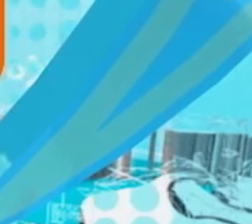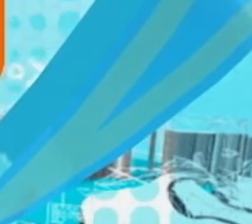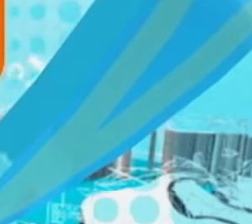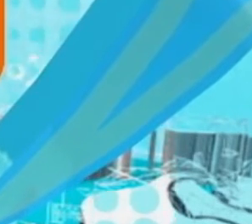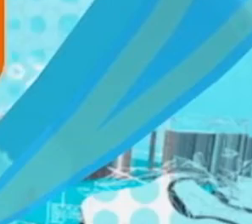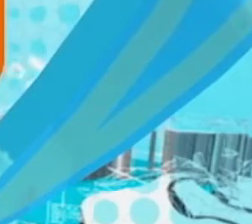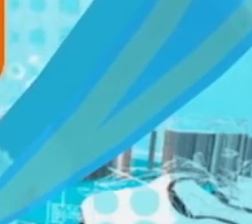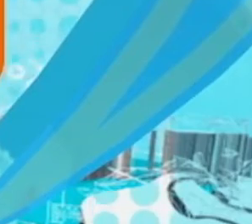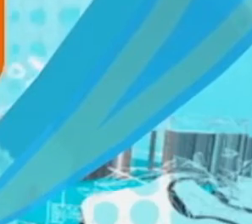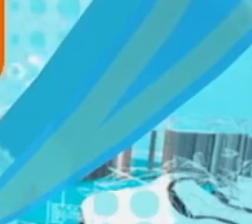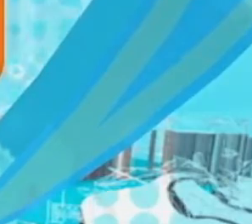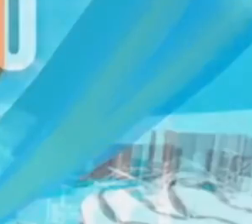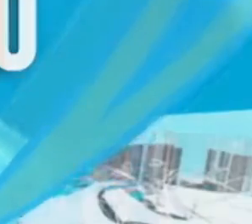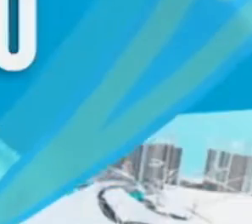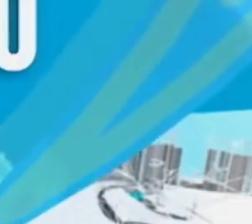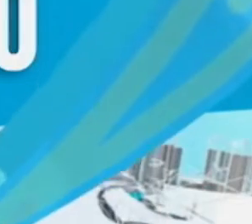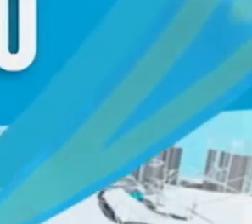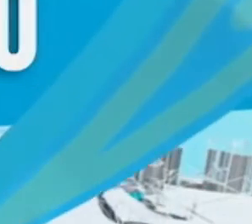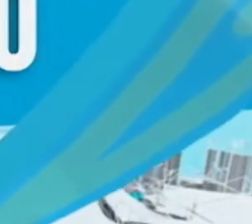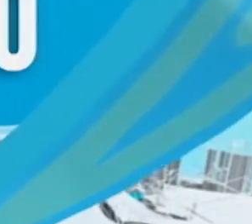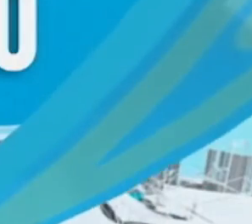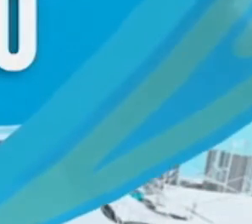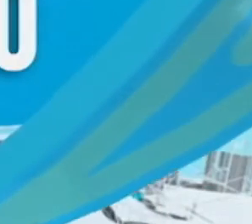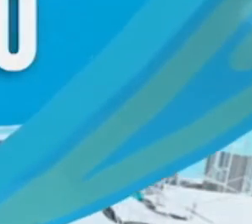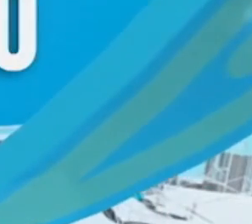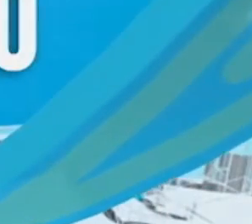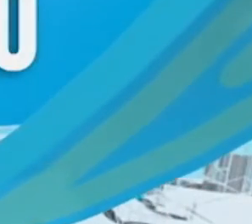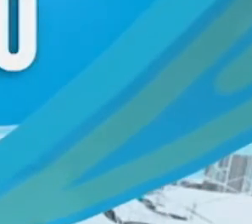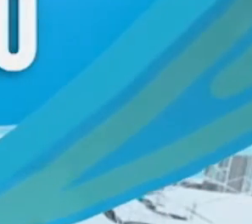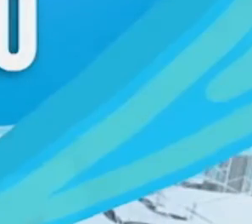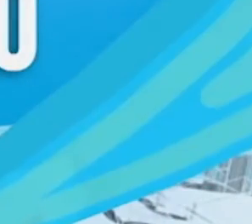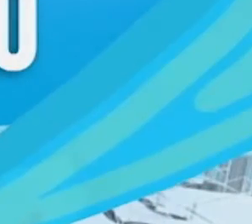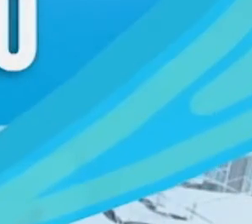Banco Popular presenta el tipo de cambio